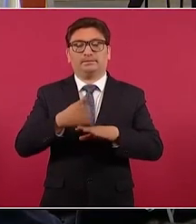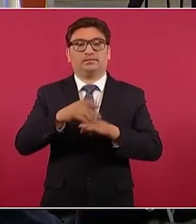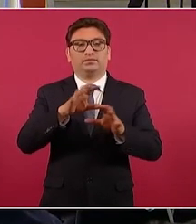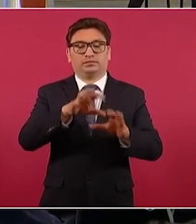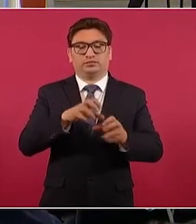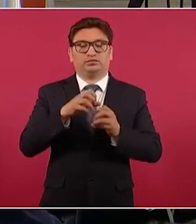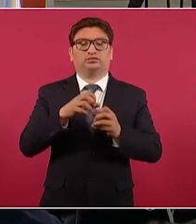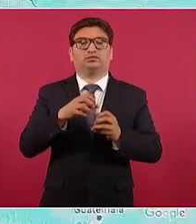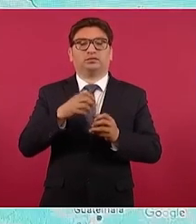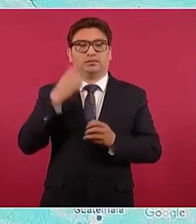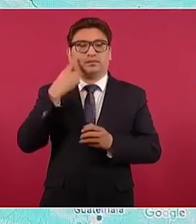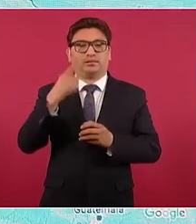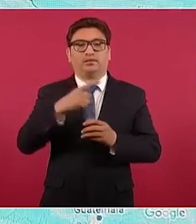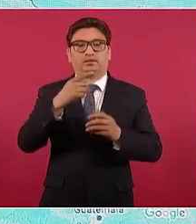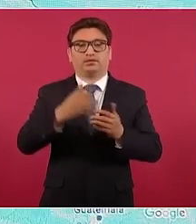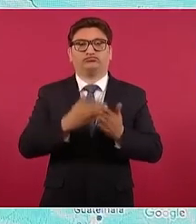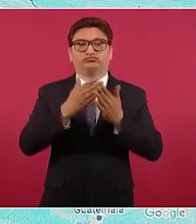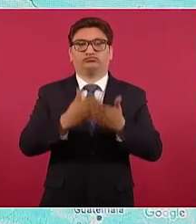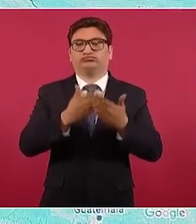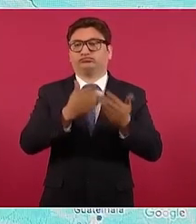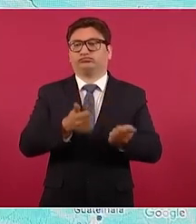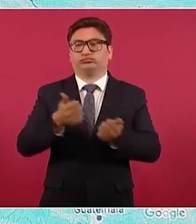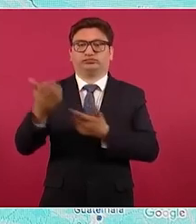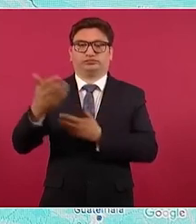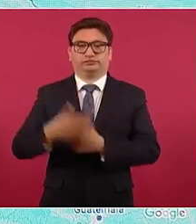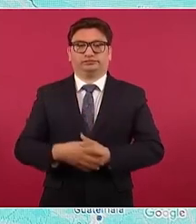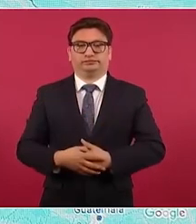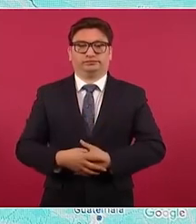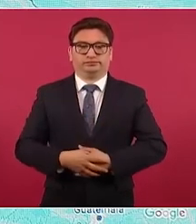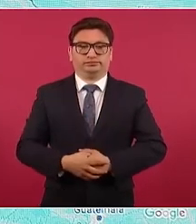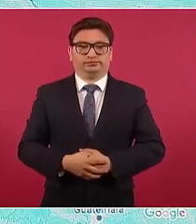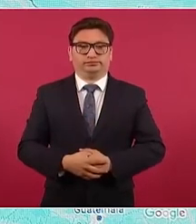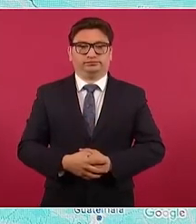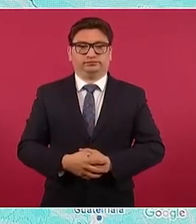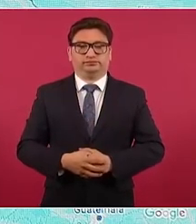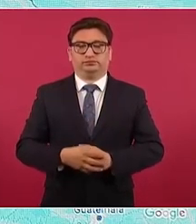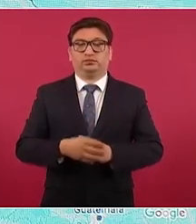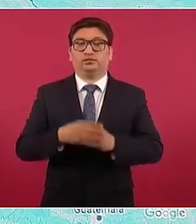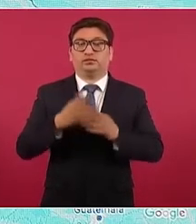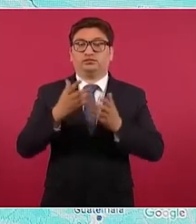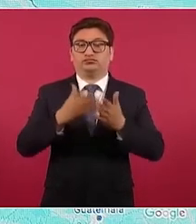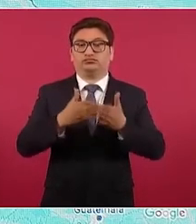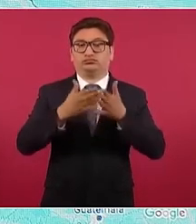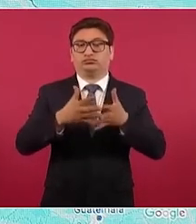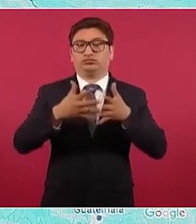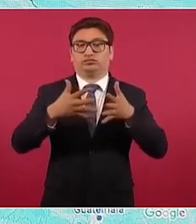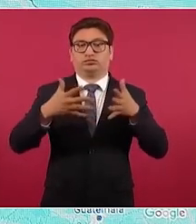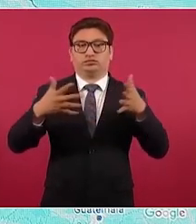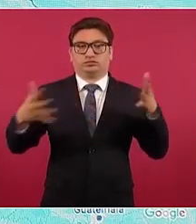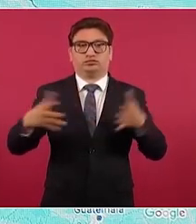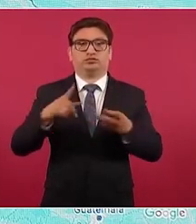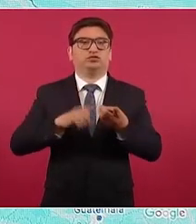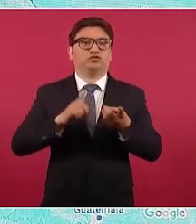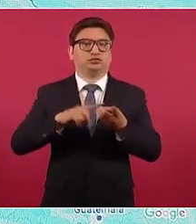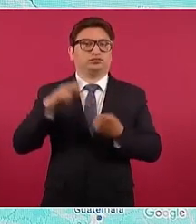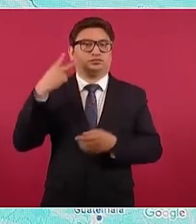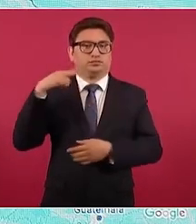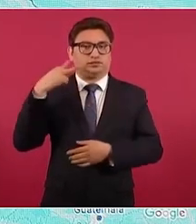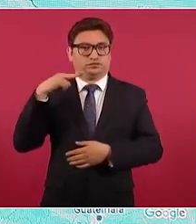para que sean embarcaciones grandes, pues es el puerto de Veracruz.